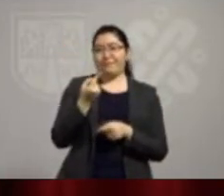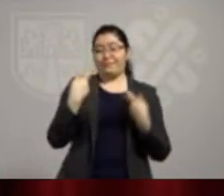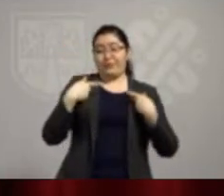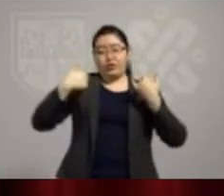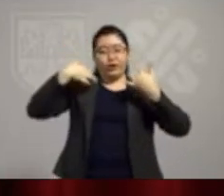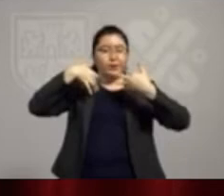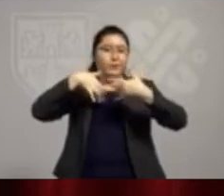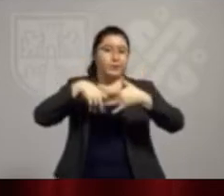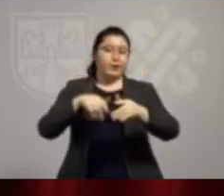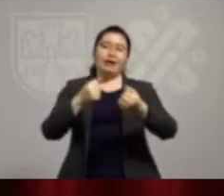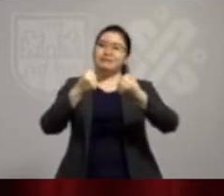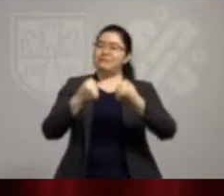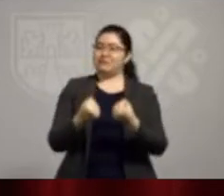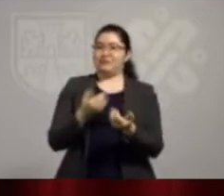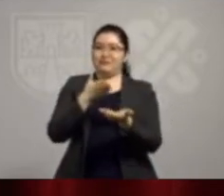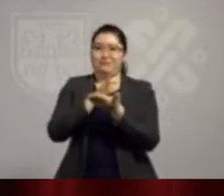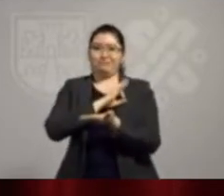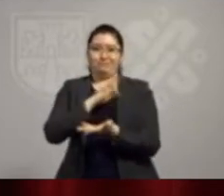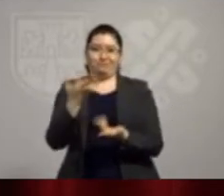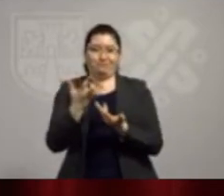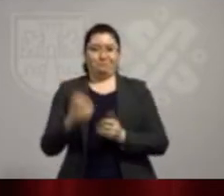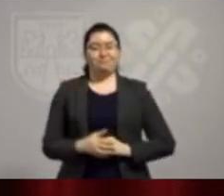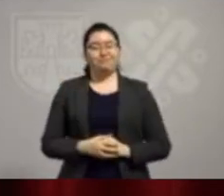puedan acudir de manera segura a estos espacios.